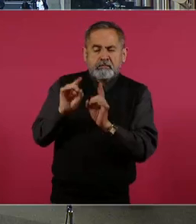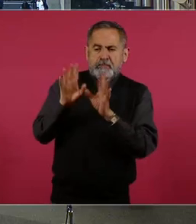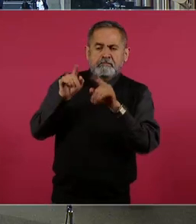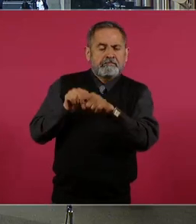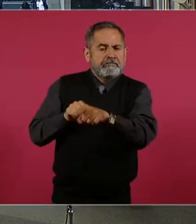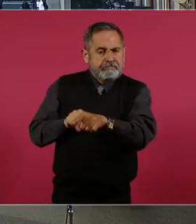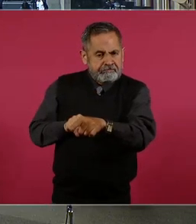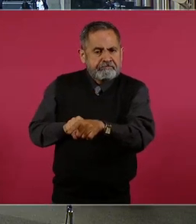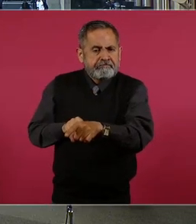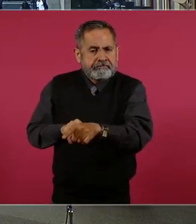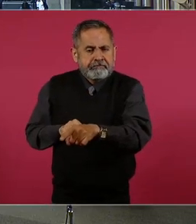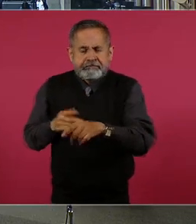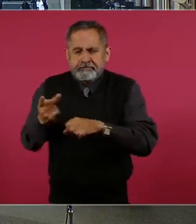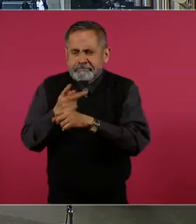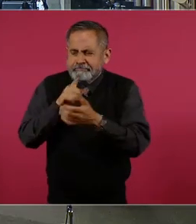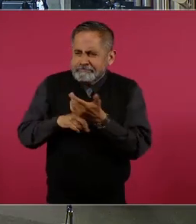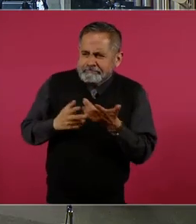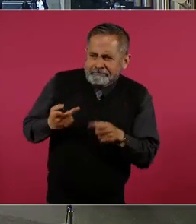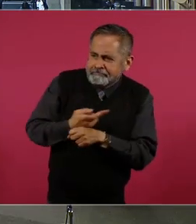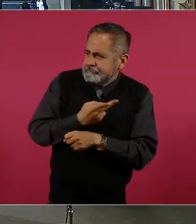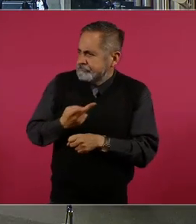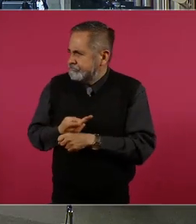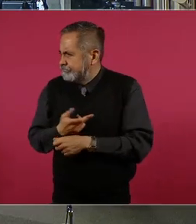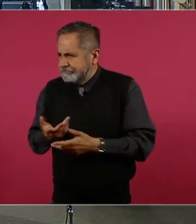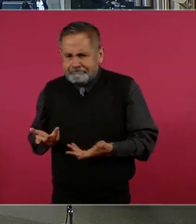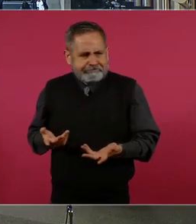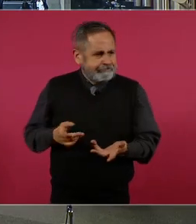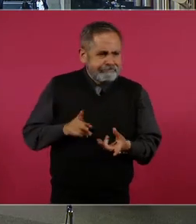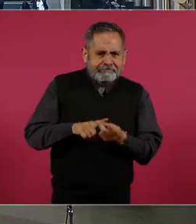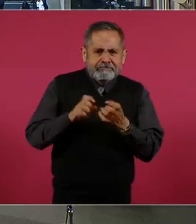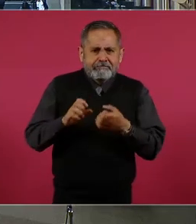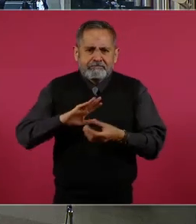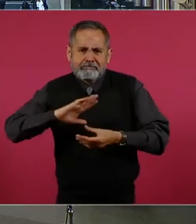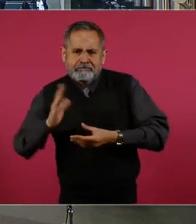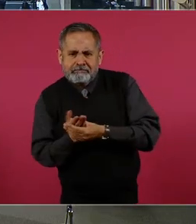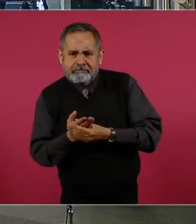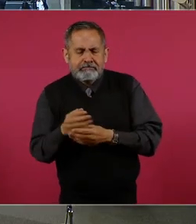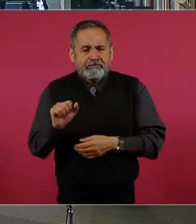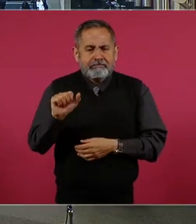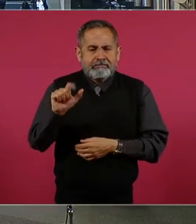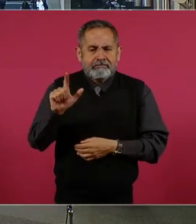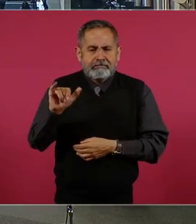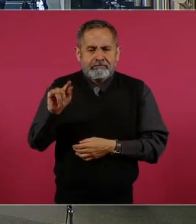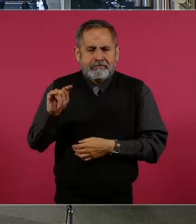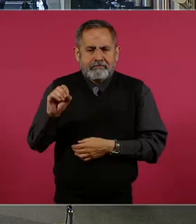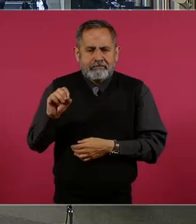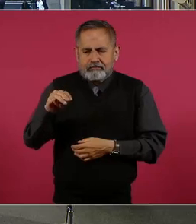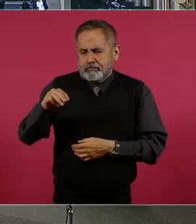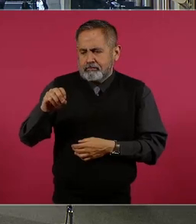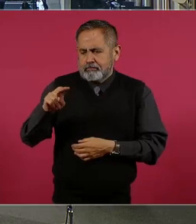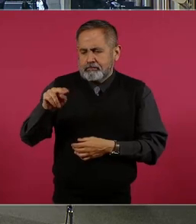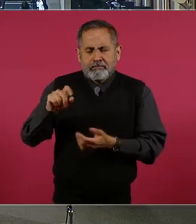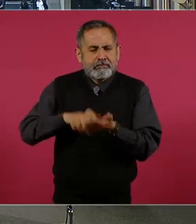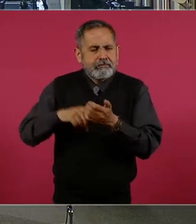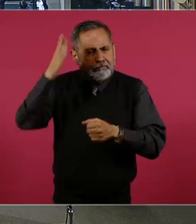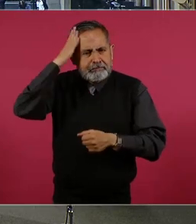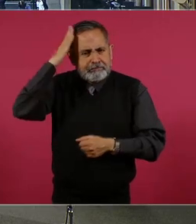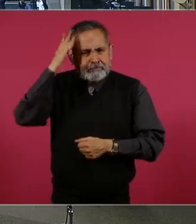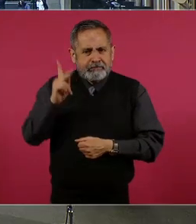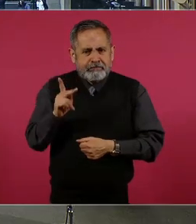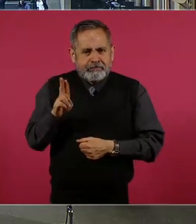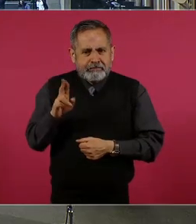en la que ya nadie sabe, nadie supo dónde quedó el expediente de Alito Moreno, el líder del PRI.